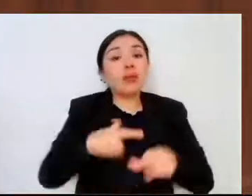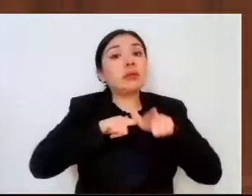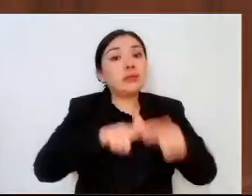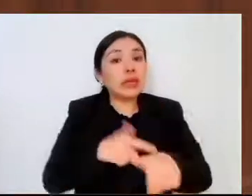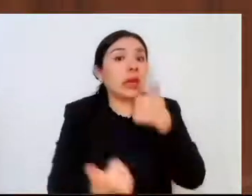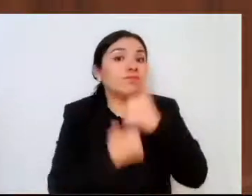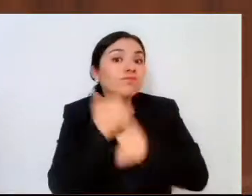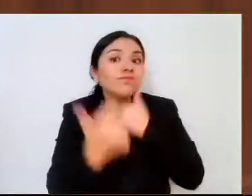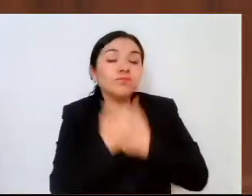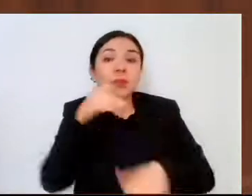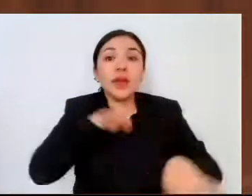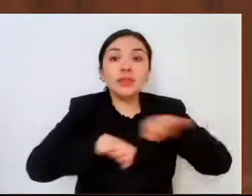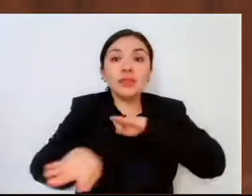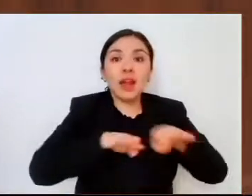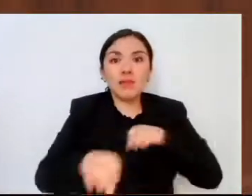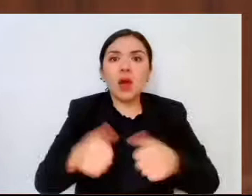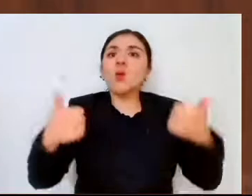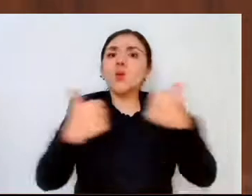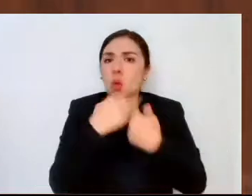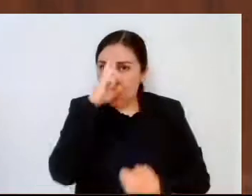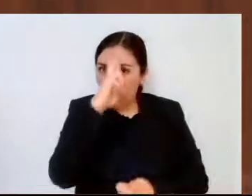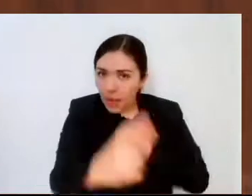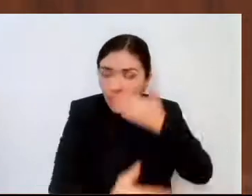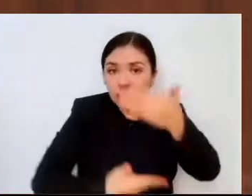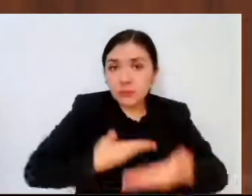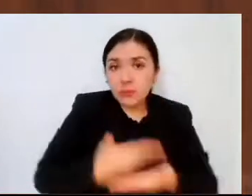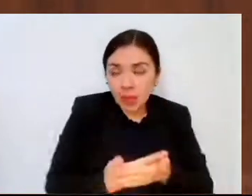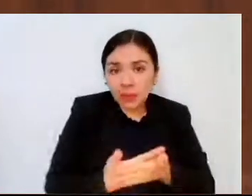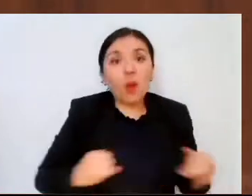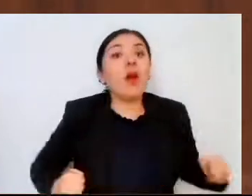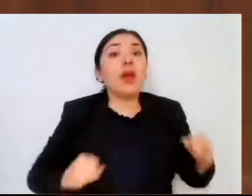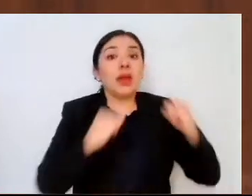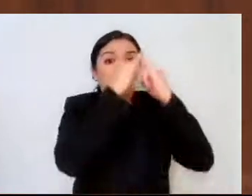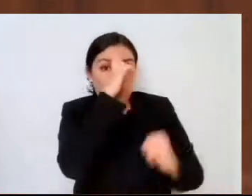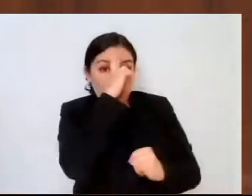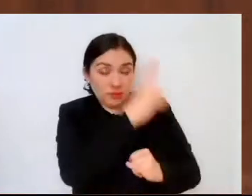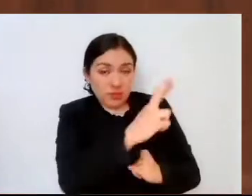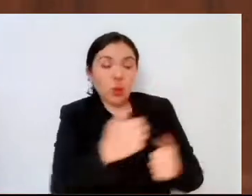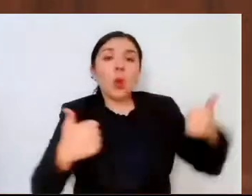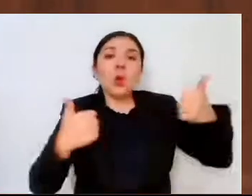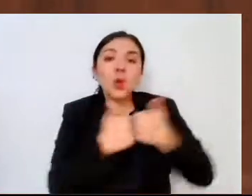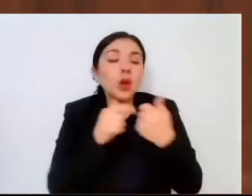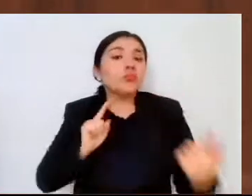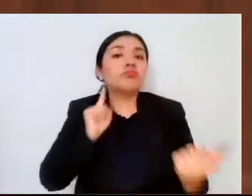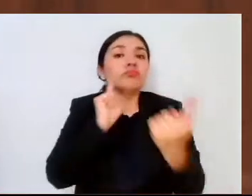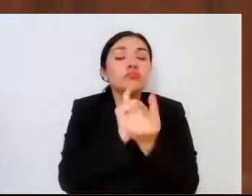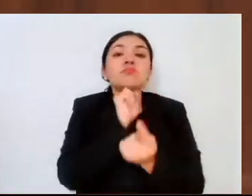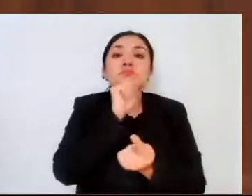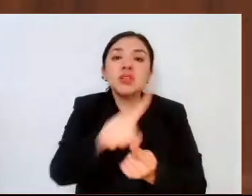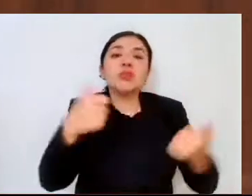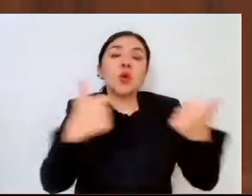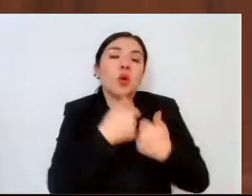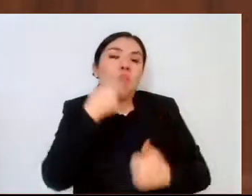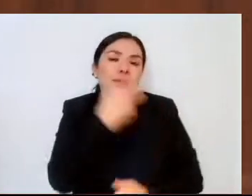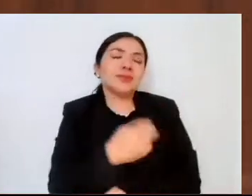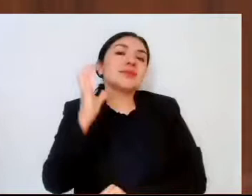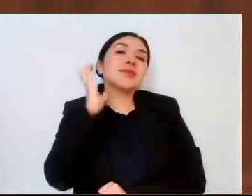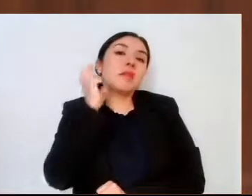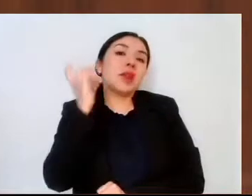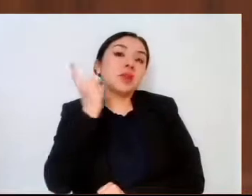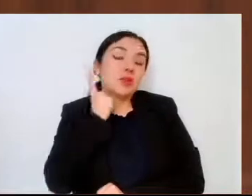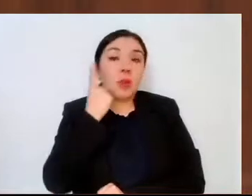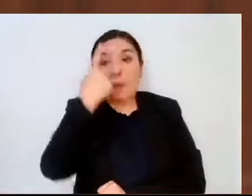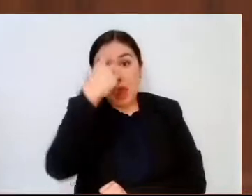de manera respetuosa, institucional y cercana con el Congreso del Estado, para